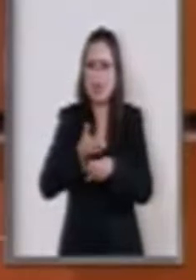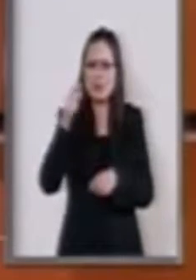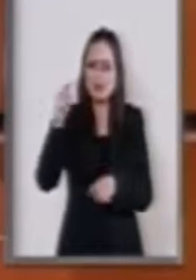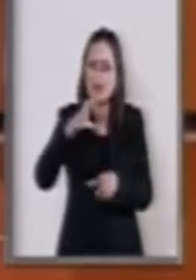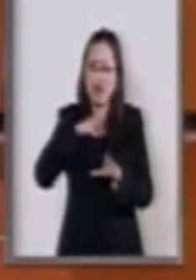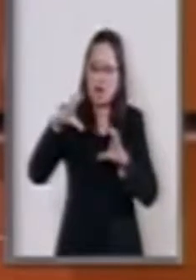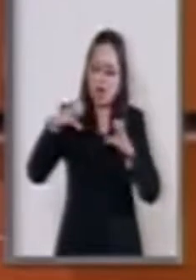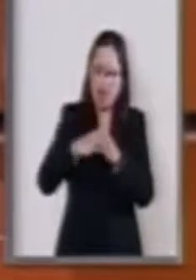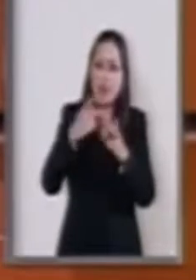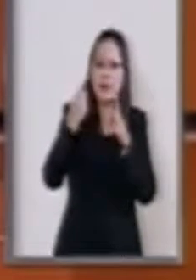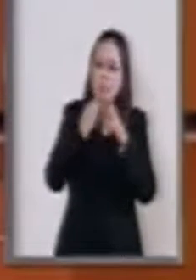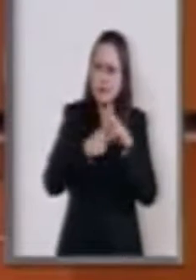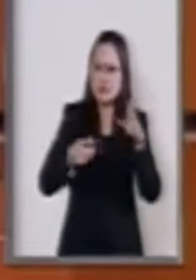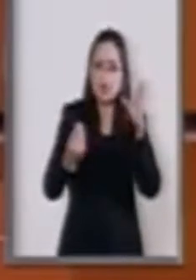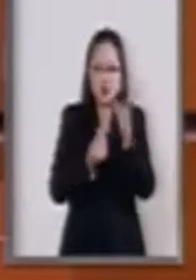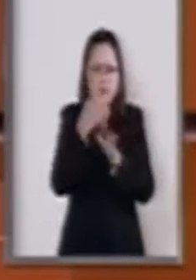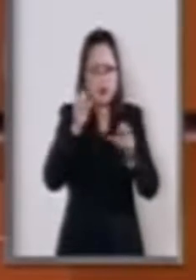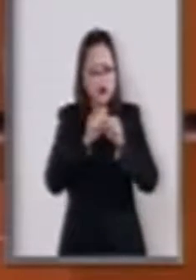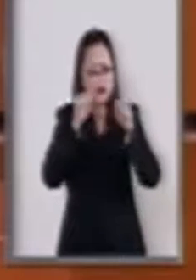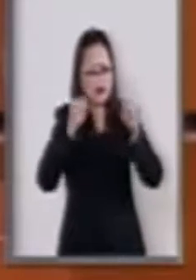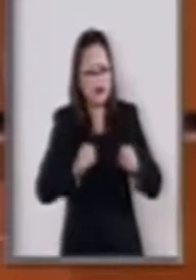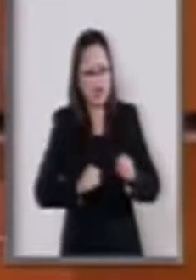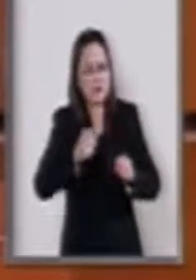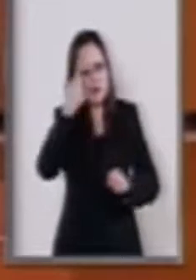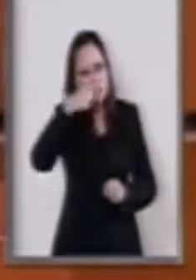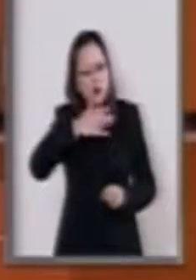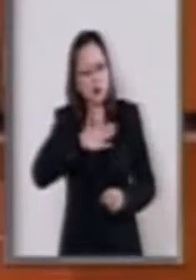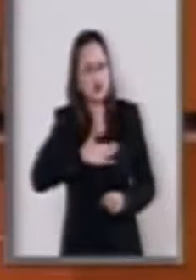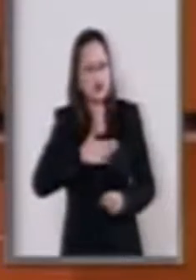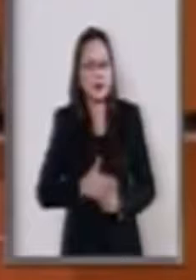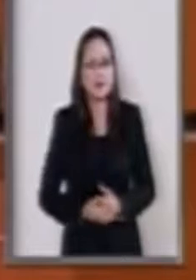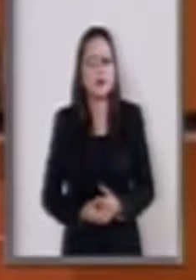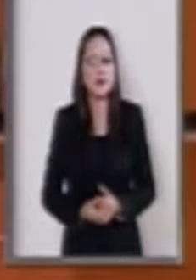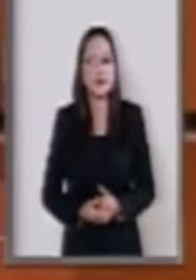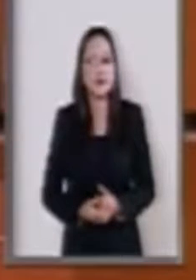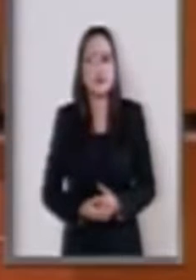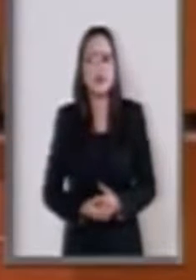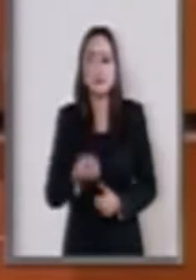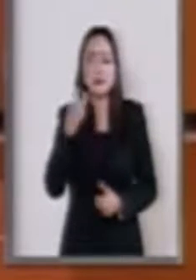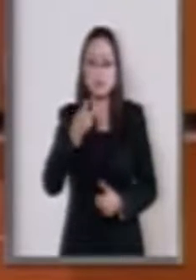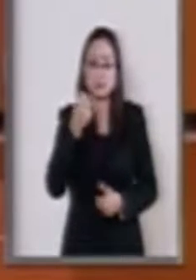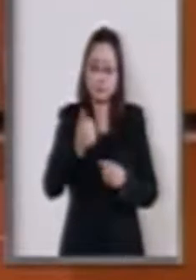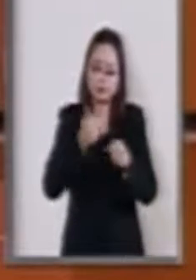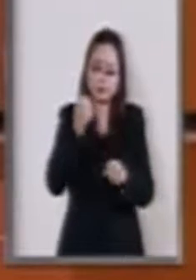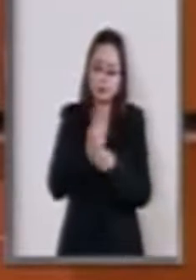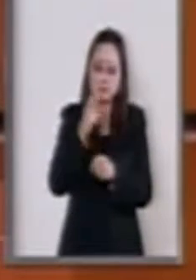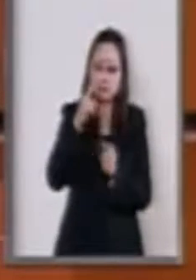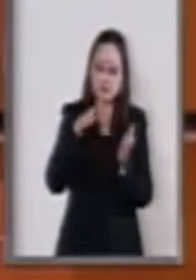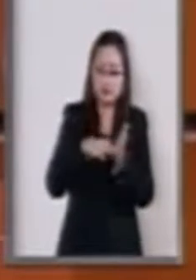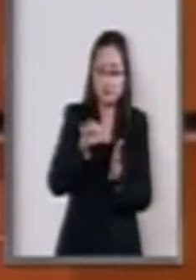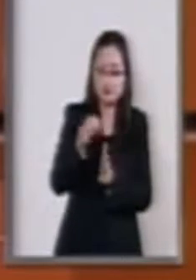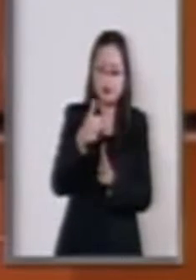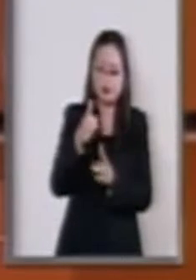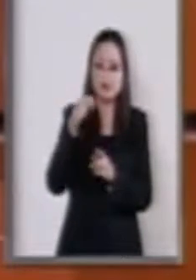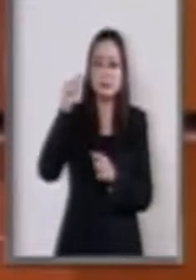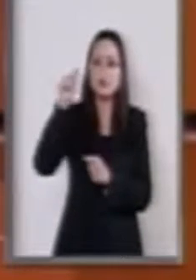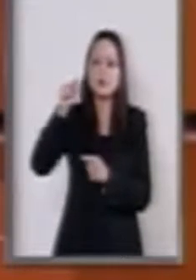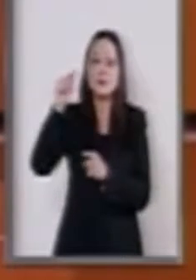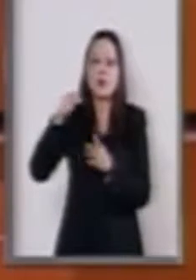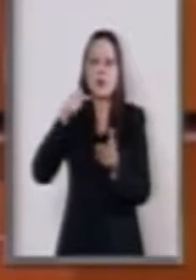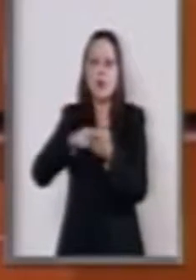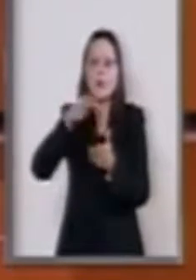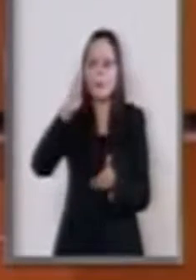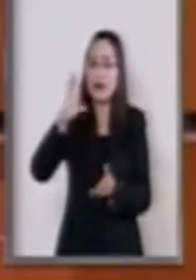en echar a andar este nuevo modelo de justicia. A partir de 2011, los bajacalifornianos